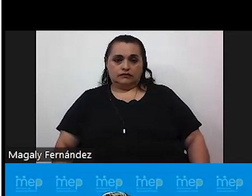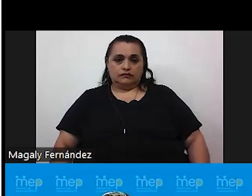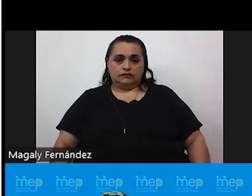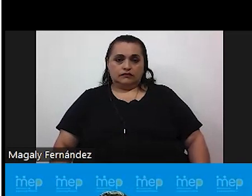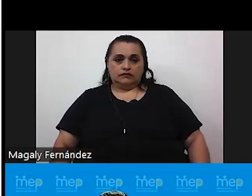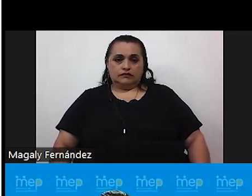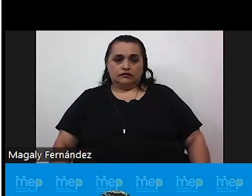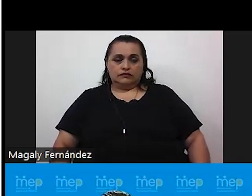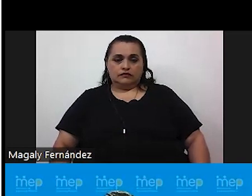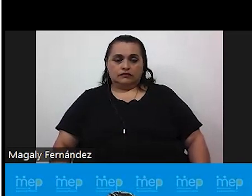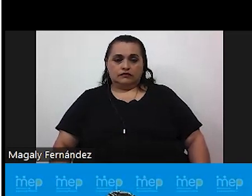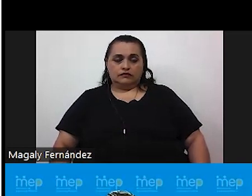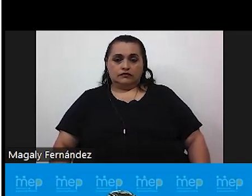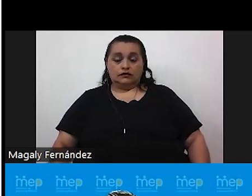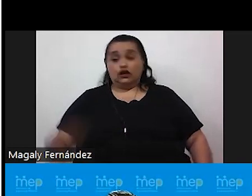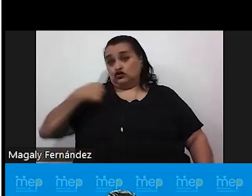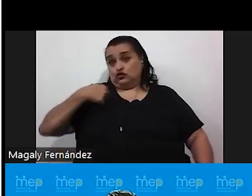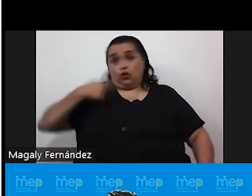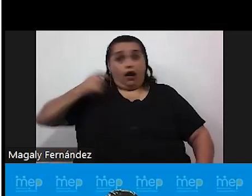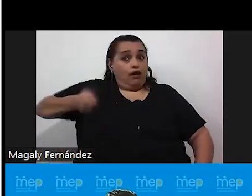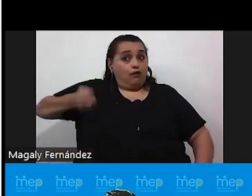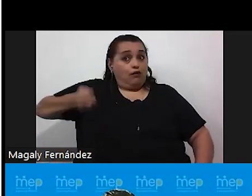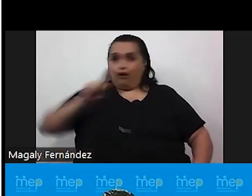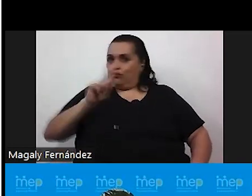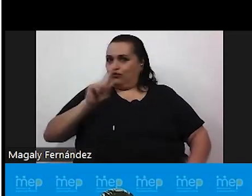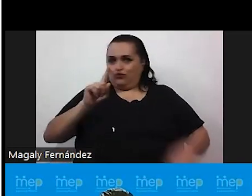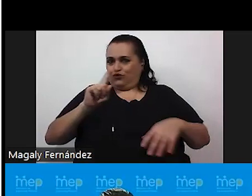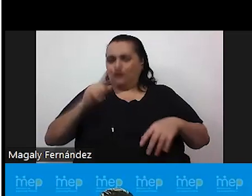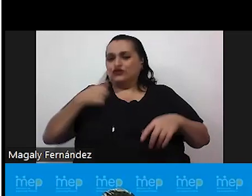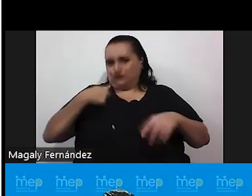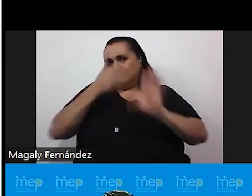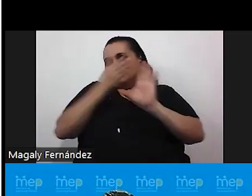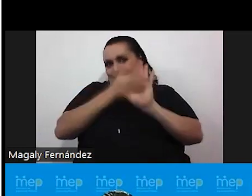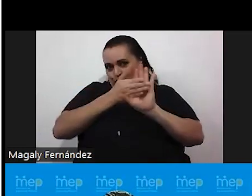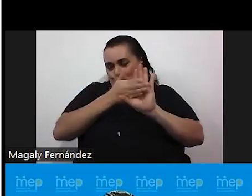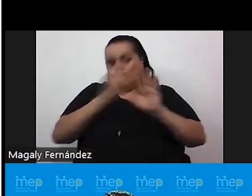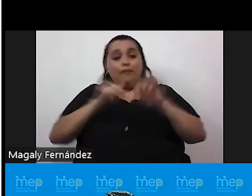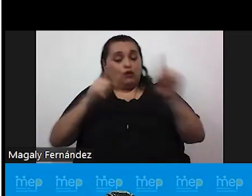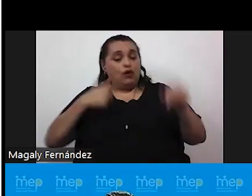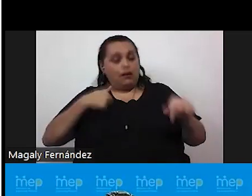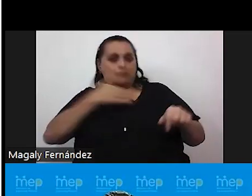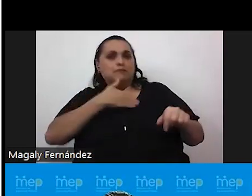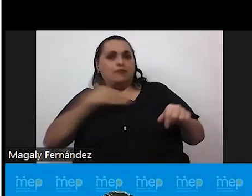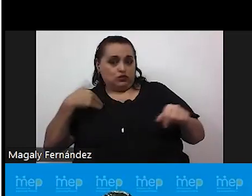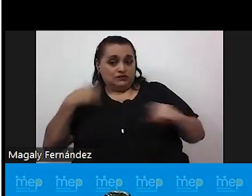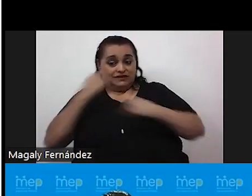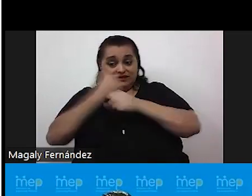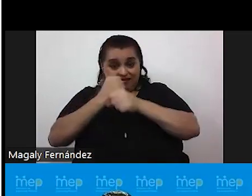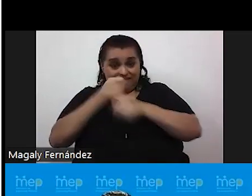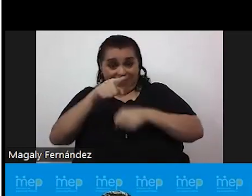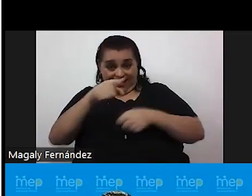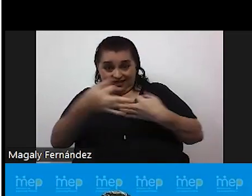bueno yo no soy abogado como les dije soy psicólogo pero me gusta siempre acá o cuando trabajamos esta jornada de trabajo